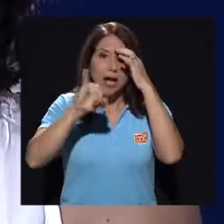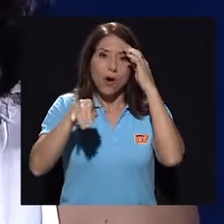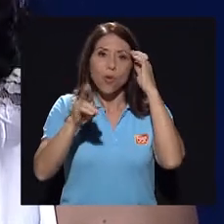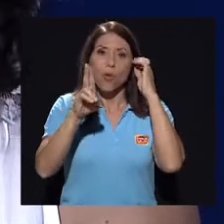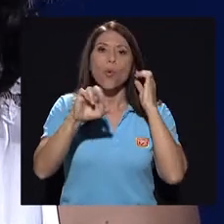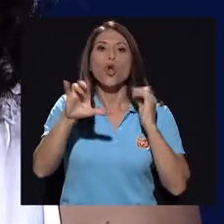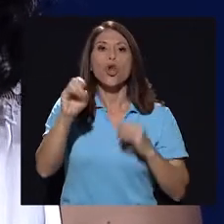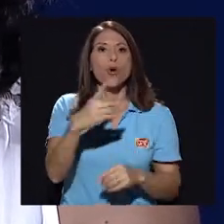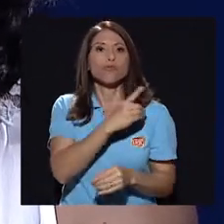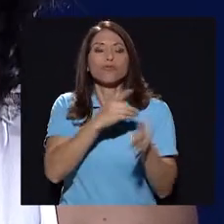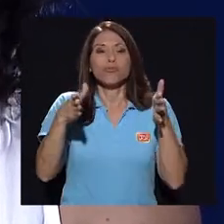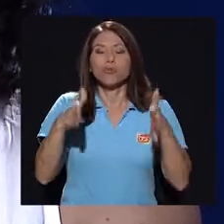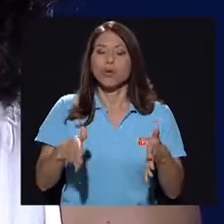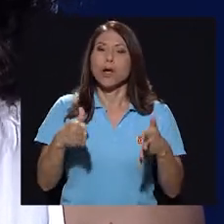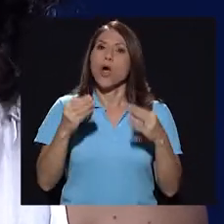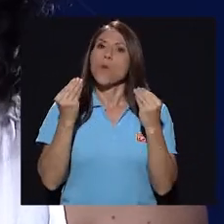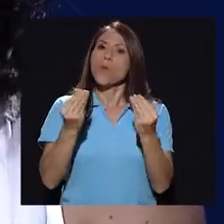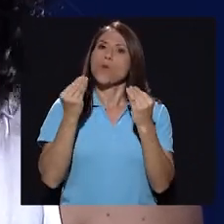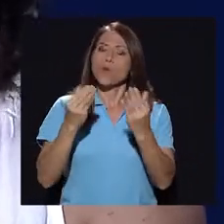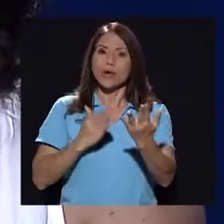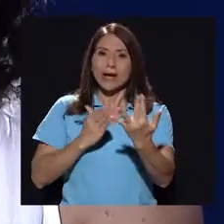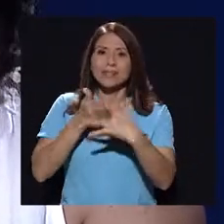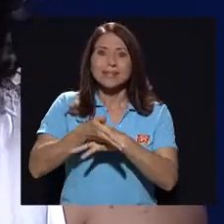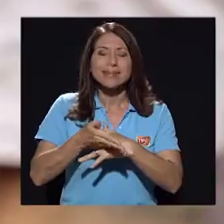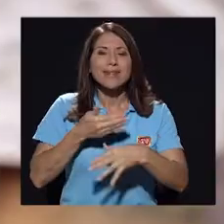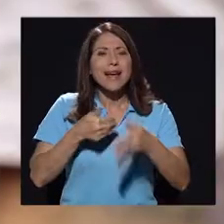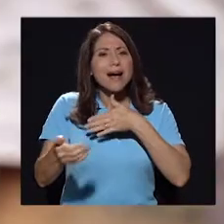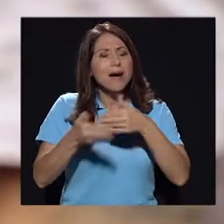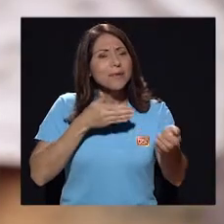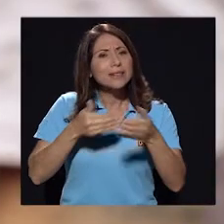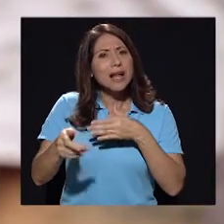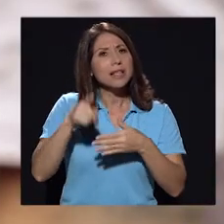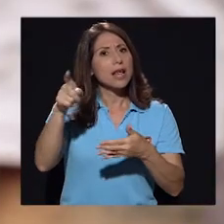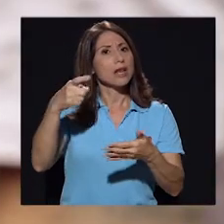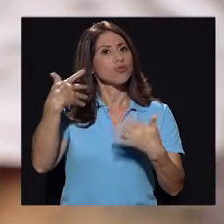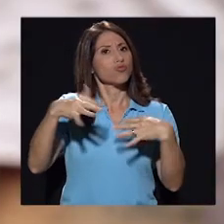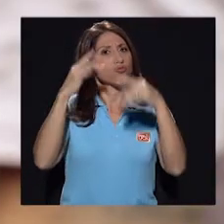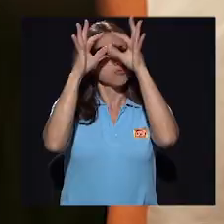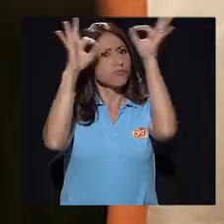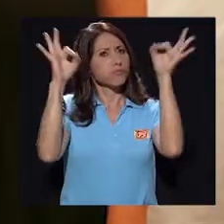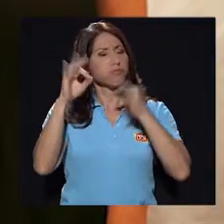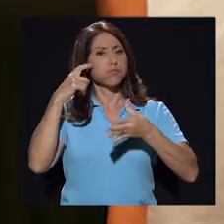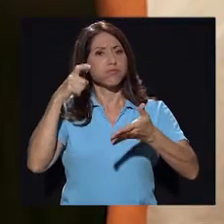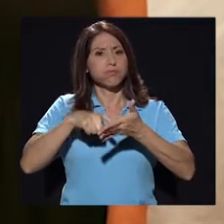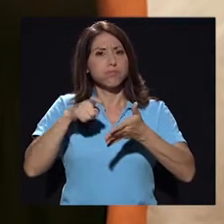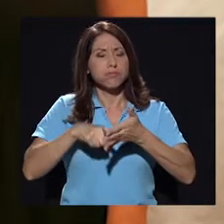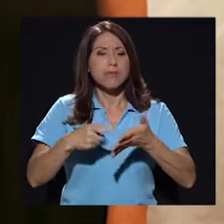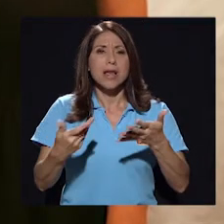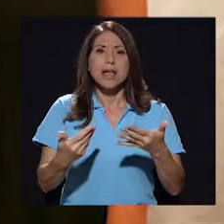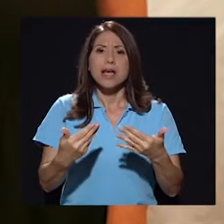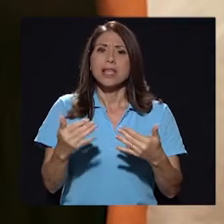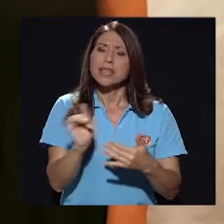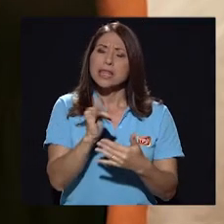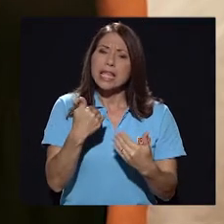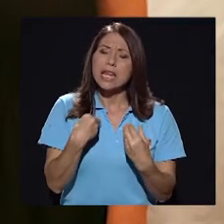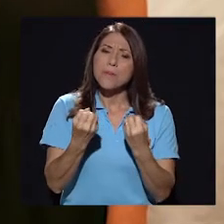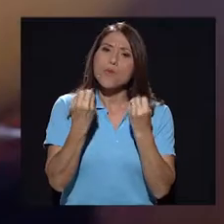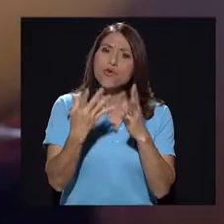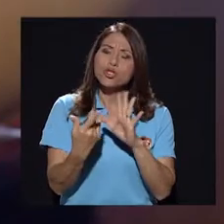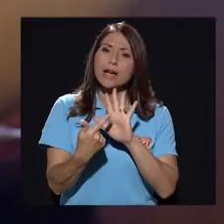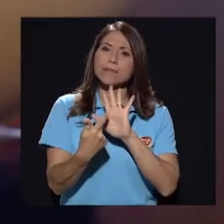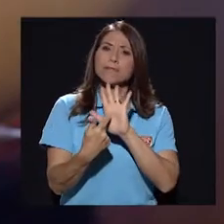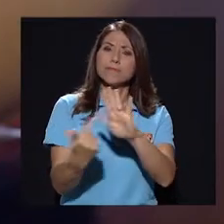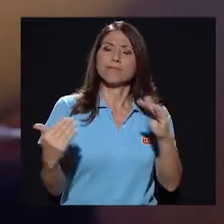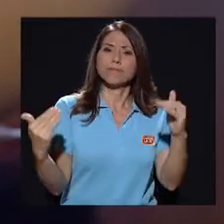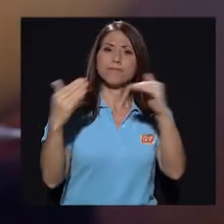persona muy, muy accesible, o sea, ¿verdad? A pesar de que es muy reconocido y tiene, como dijiste, mucha proyección